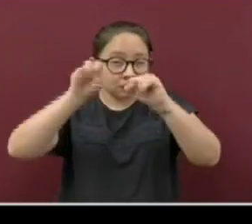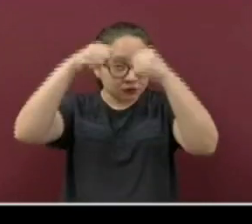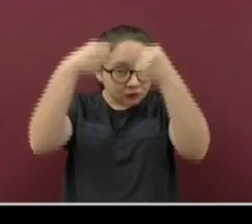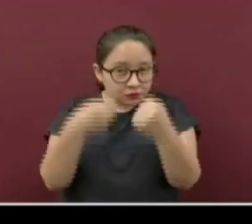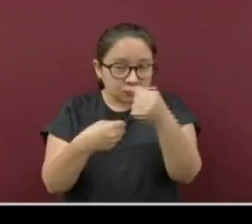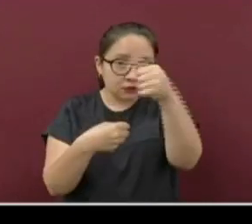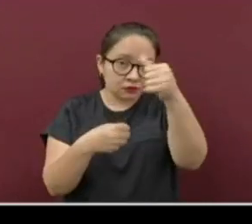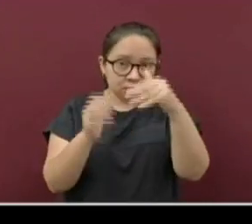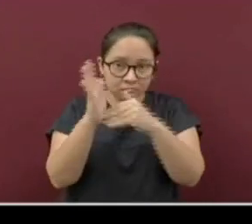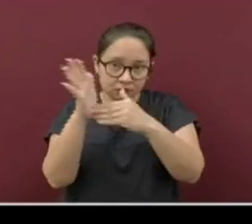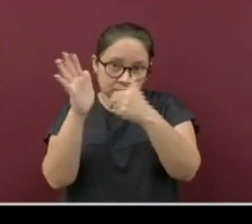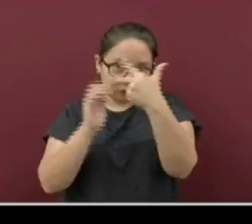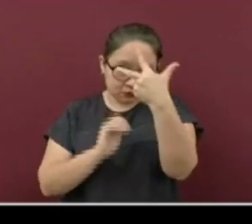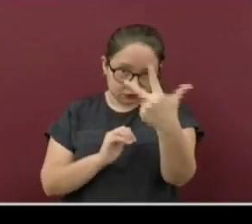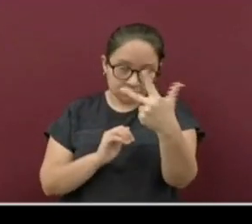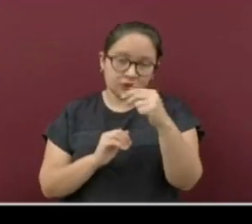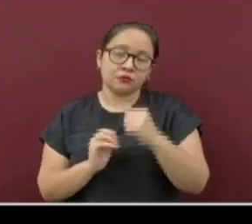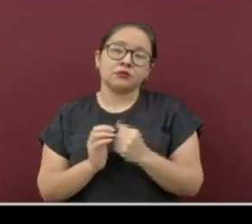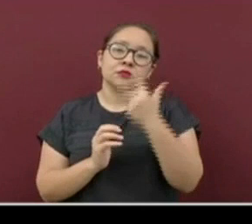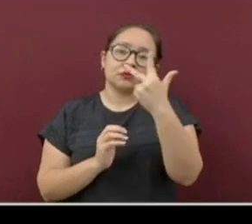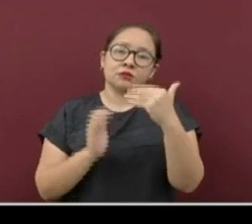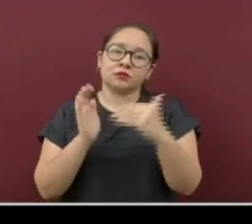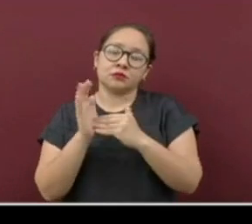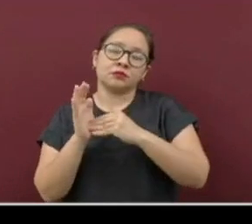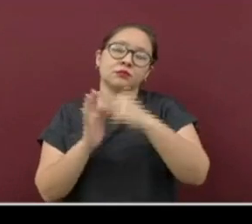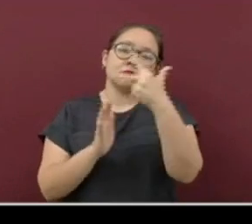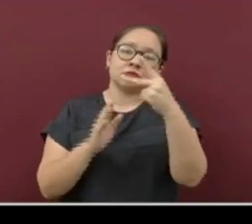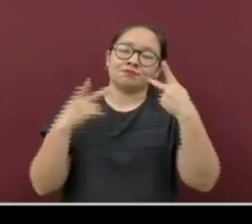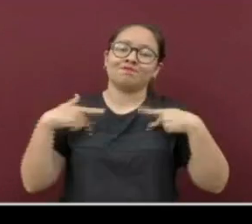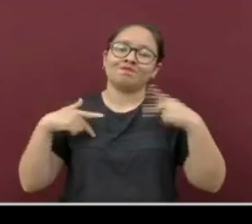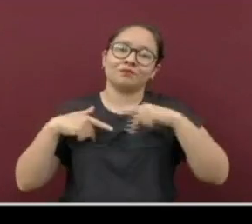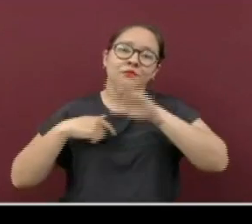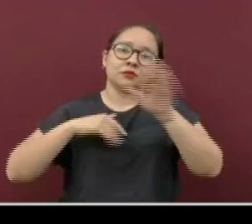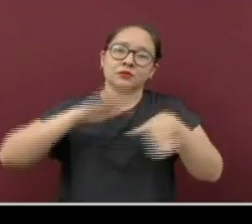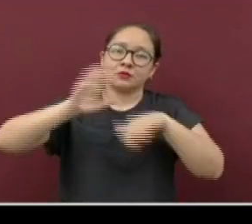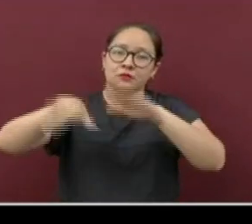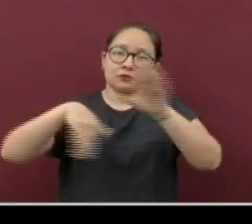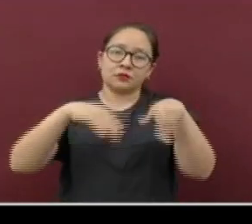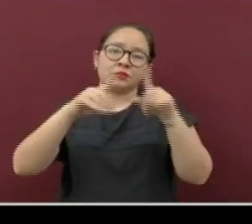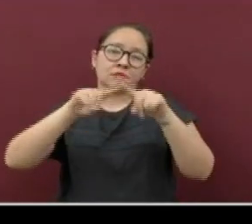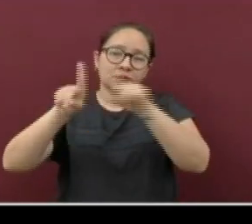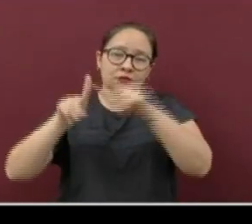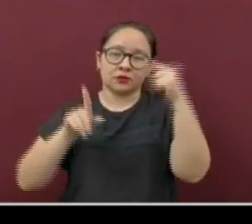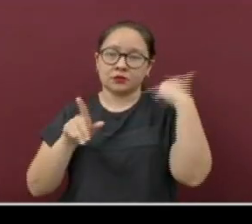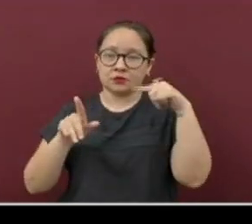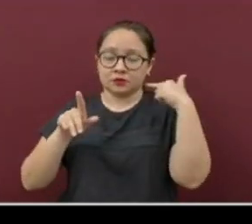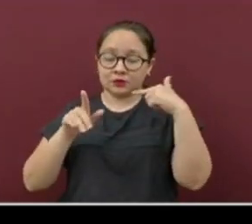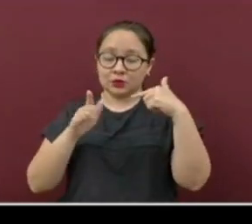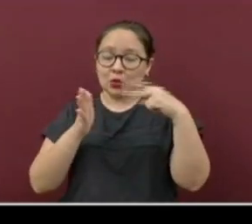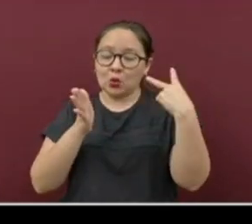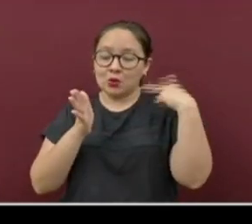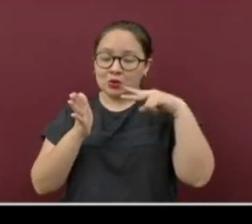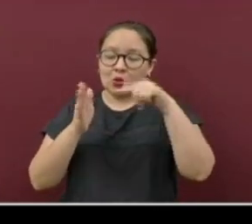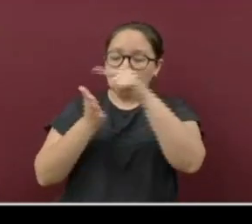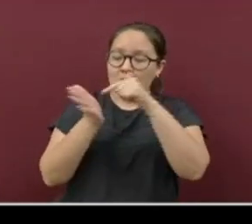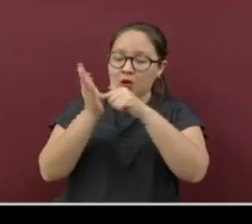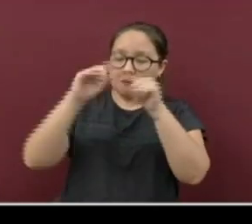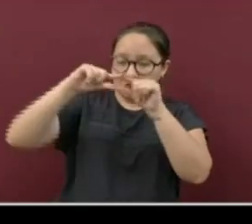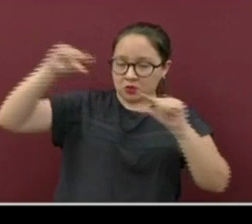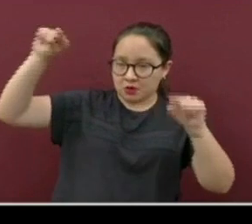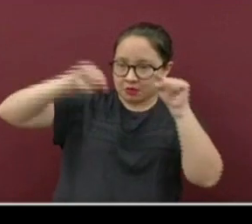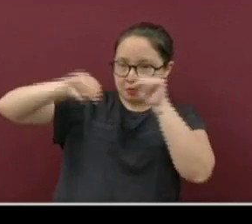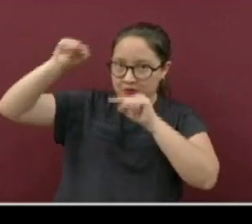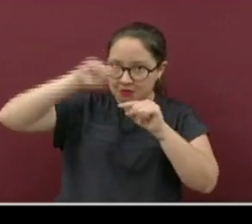Y 8,908 enfermos han fallecido en diferentes municipios de la entidad. En cuanto a los enfermos con